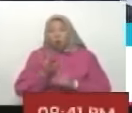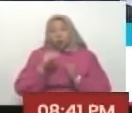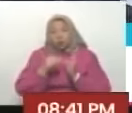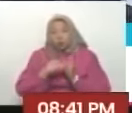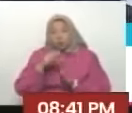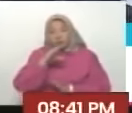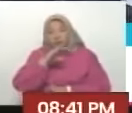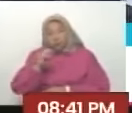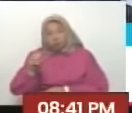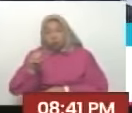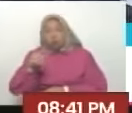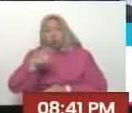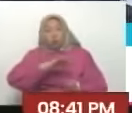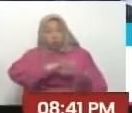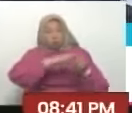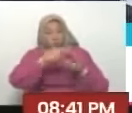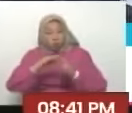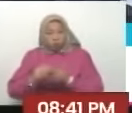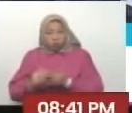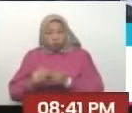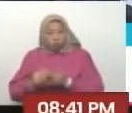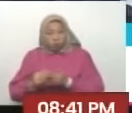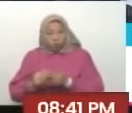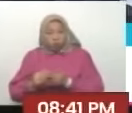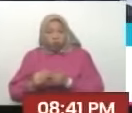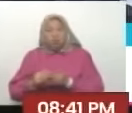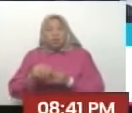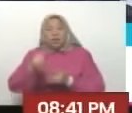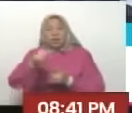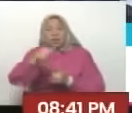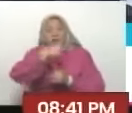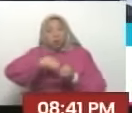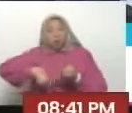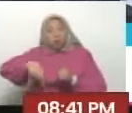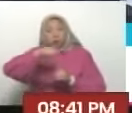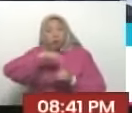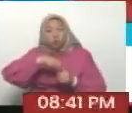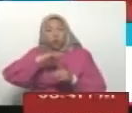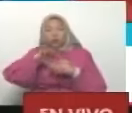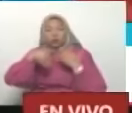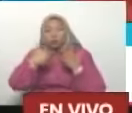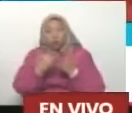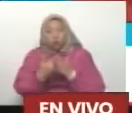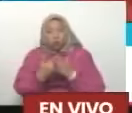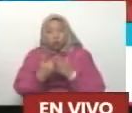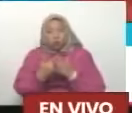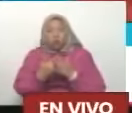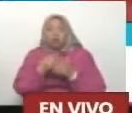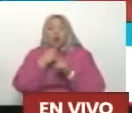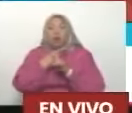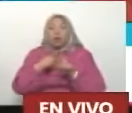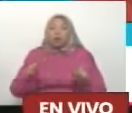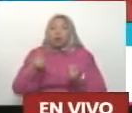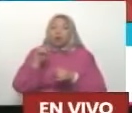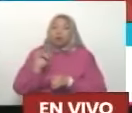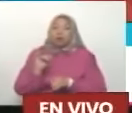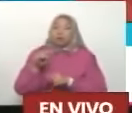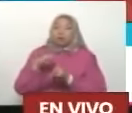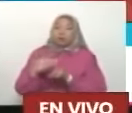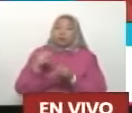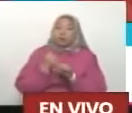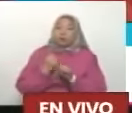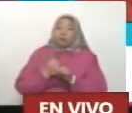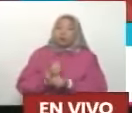territorios Que es la totalidad En 4.500 circuitos comunales Que es la totalidad Del territorio Es decir Ahora Los que tenemos Tareas burocráticas Estamos